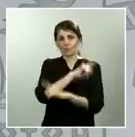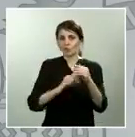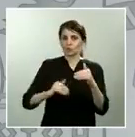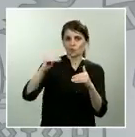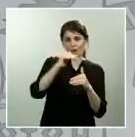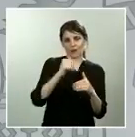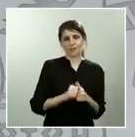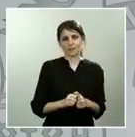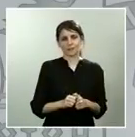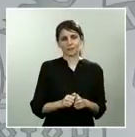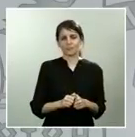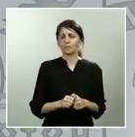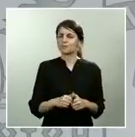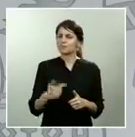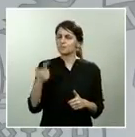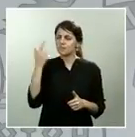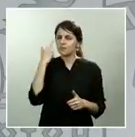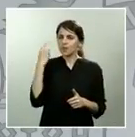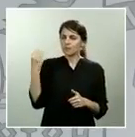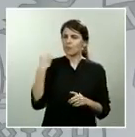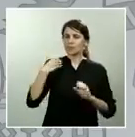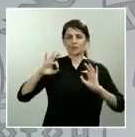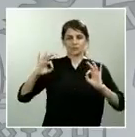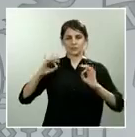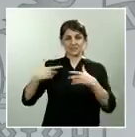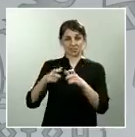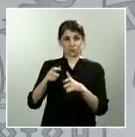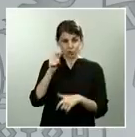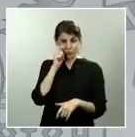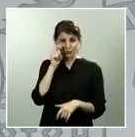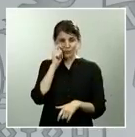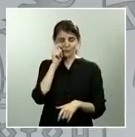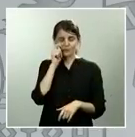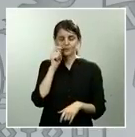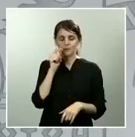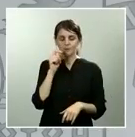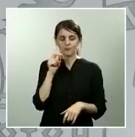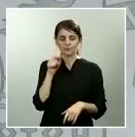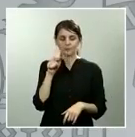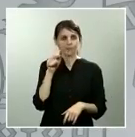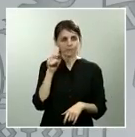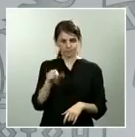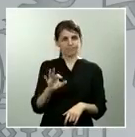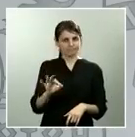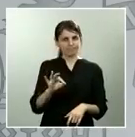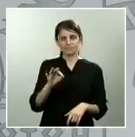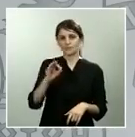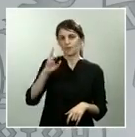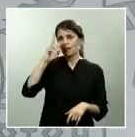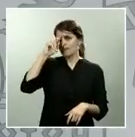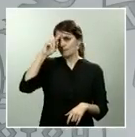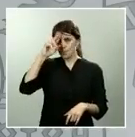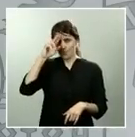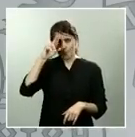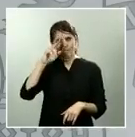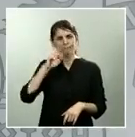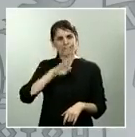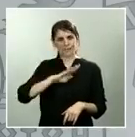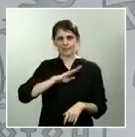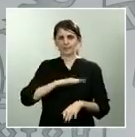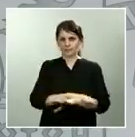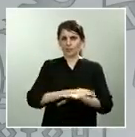con el sector del turismo es una de las cuestiones que preocupa y ocupa al Gobierno de España porque efectivamente no solo para